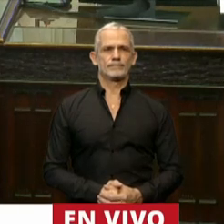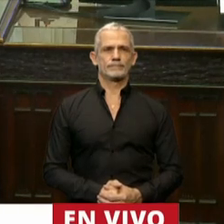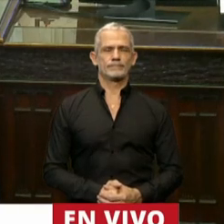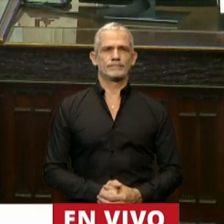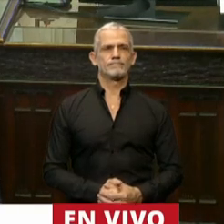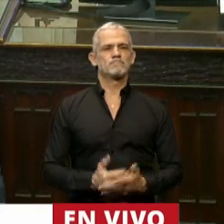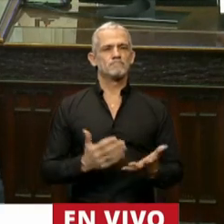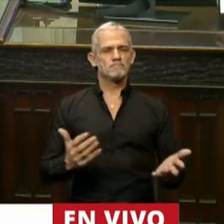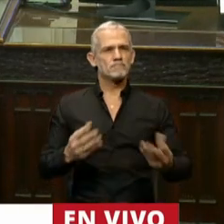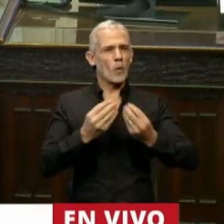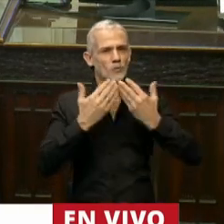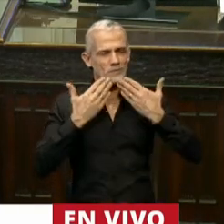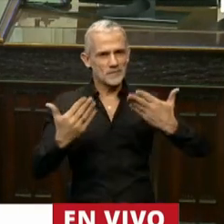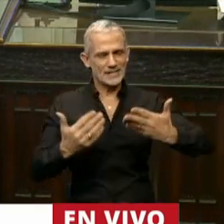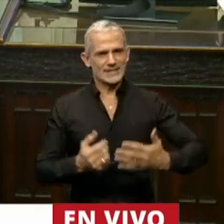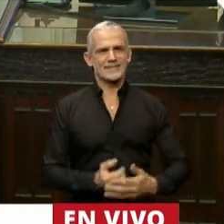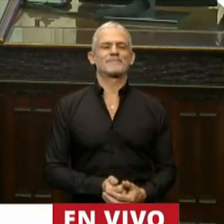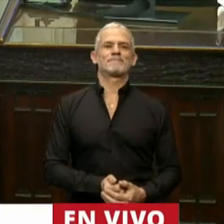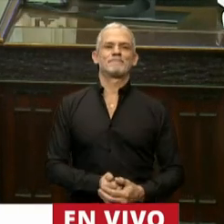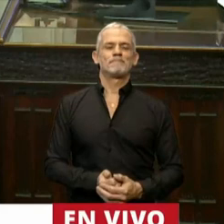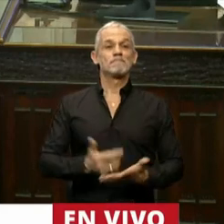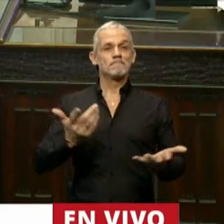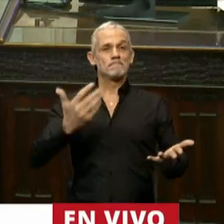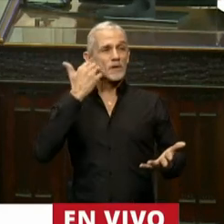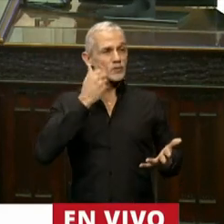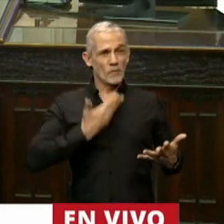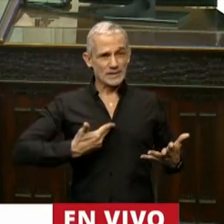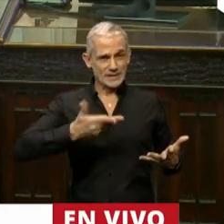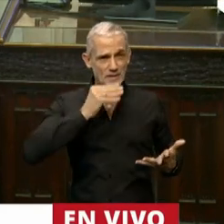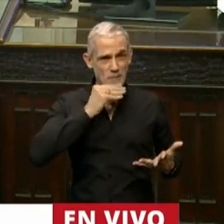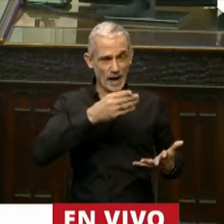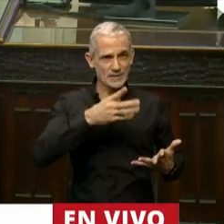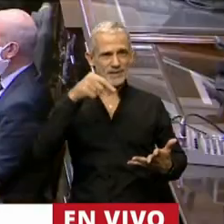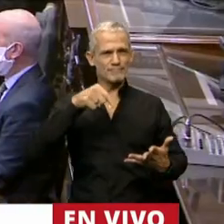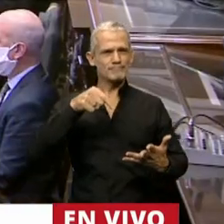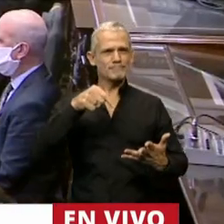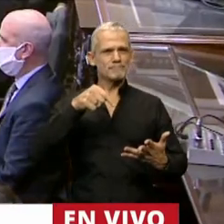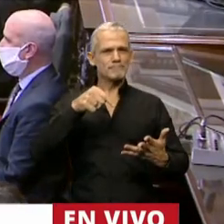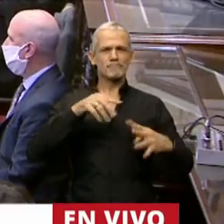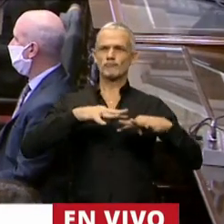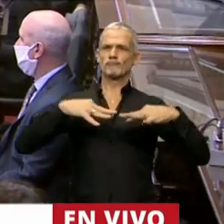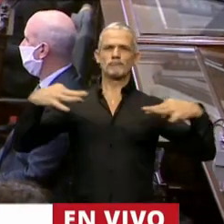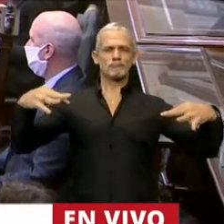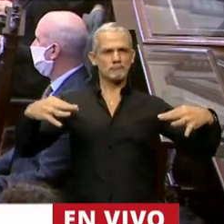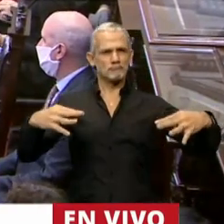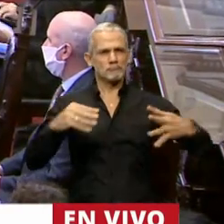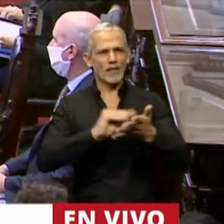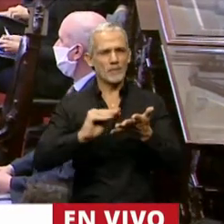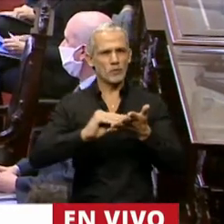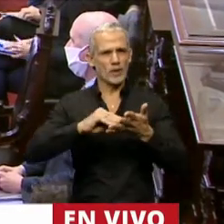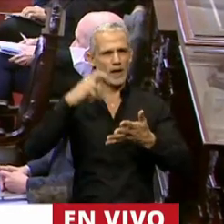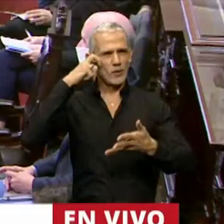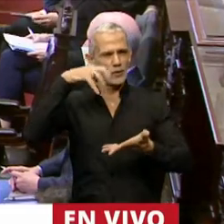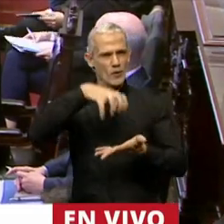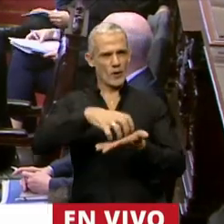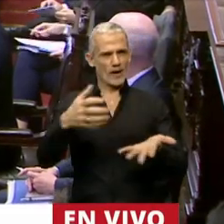Bueno, muchas gracias, señor Presidente, de esta honorable Cámara de Diputados,